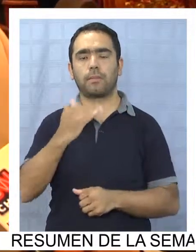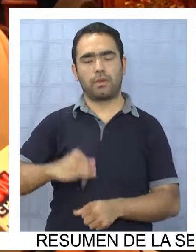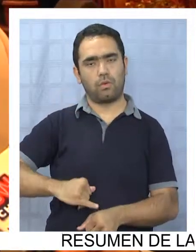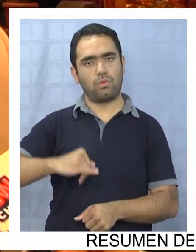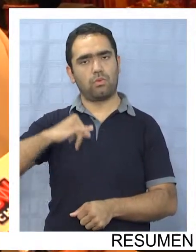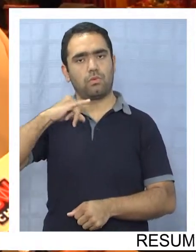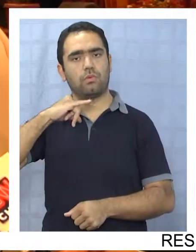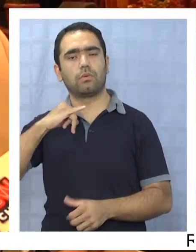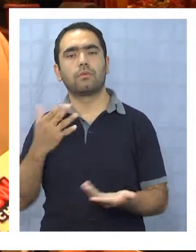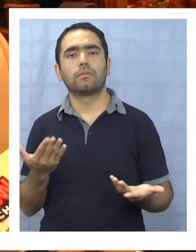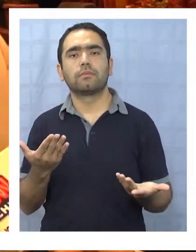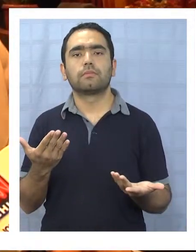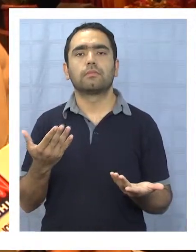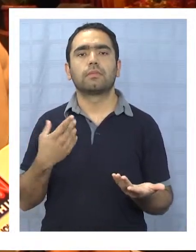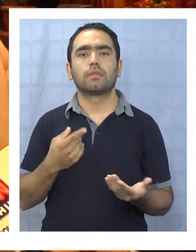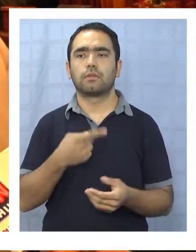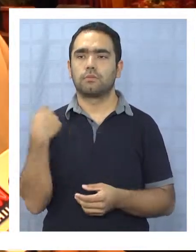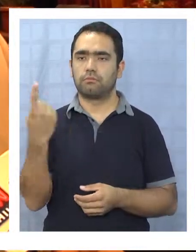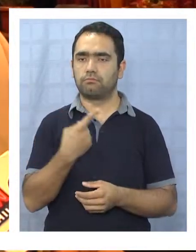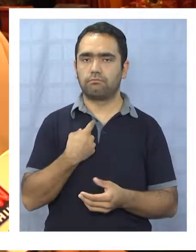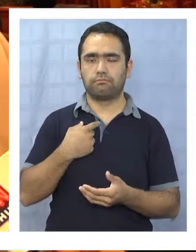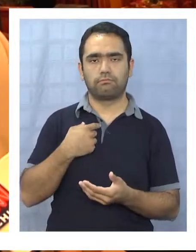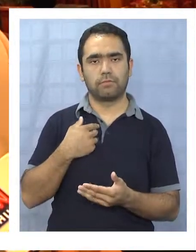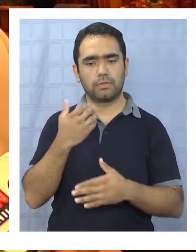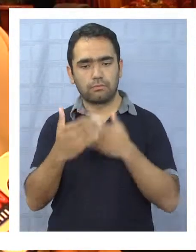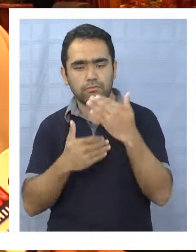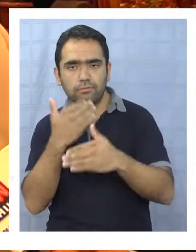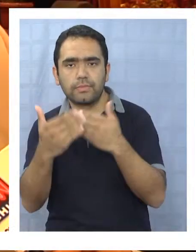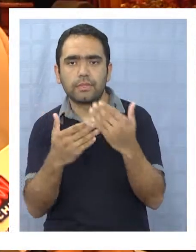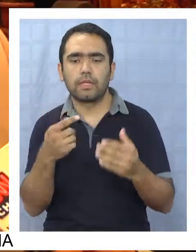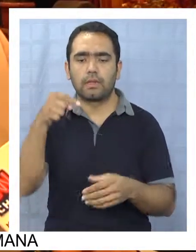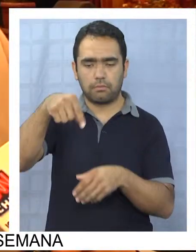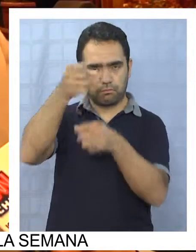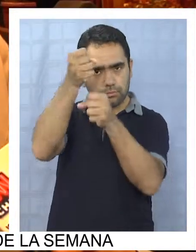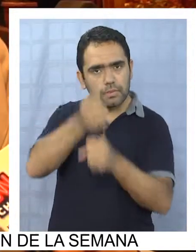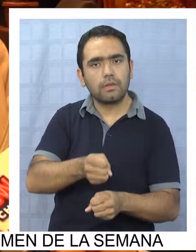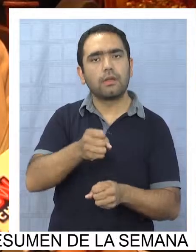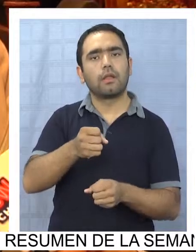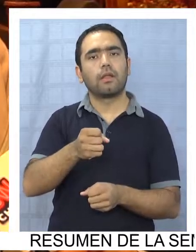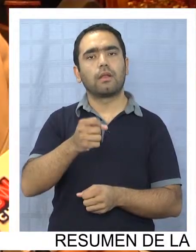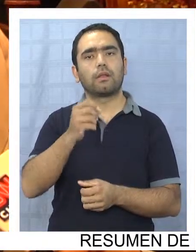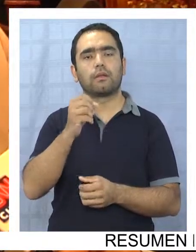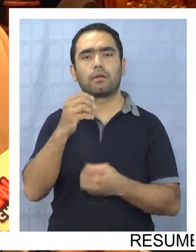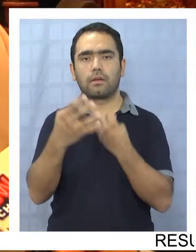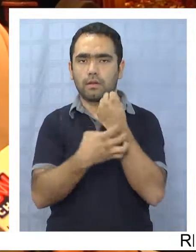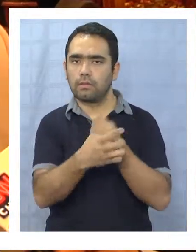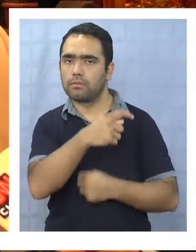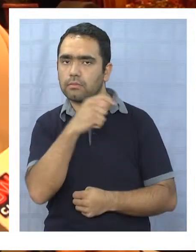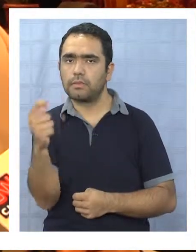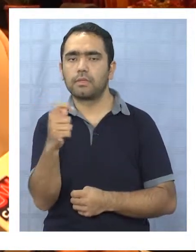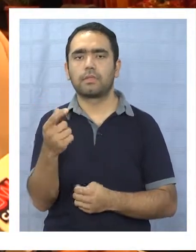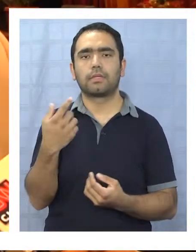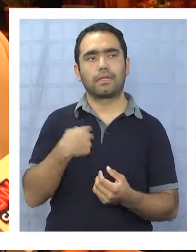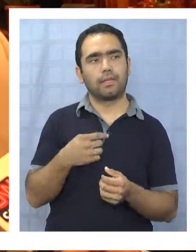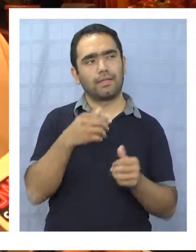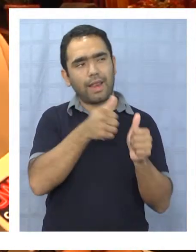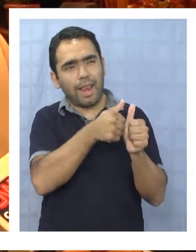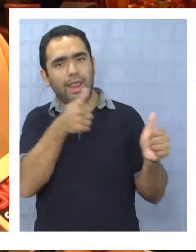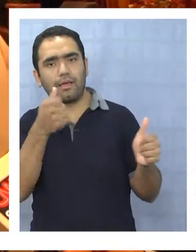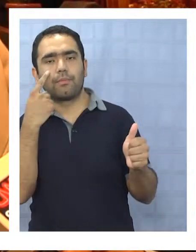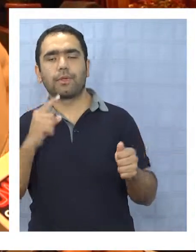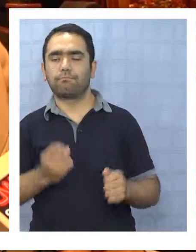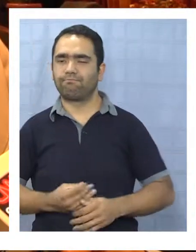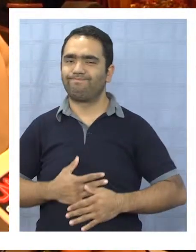orgullo de estar haciendo patria en esta región tan lejana, pero desde donde se vive con